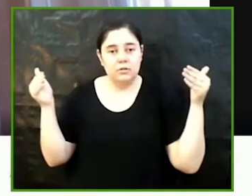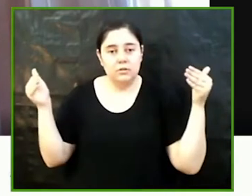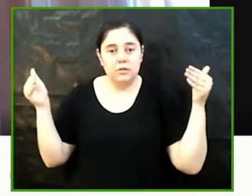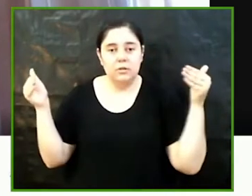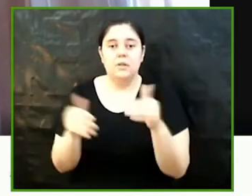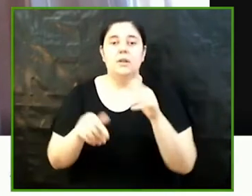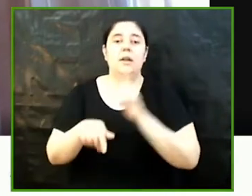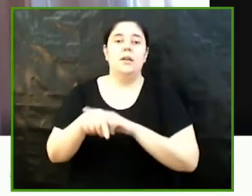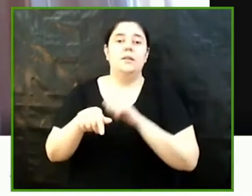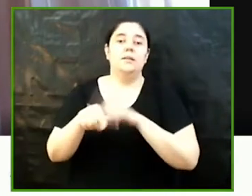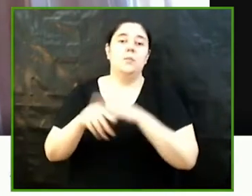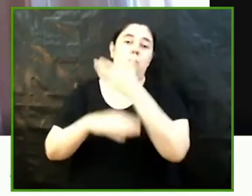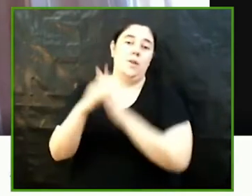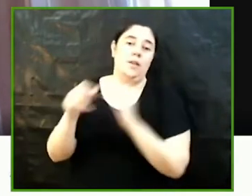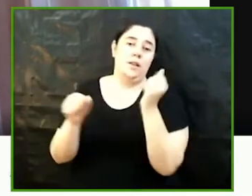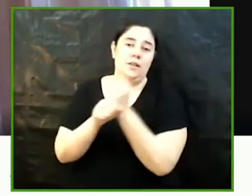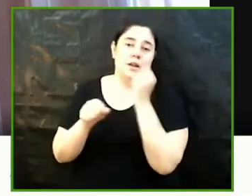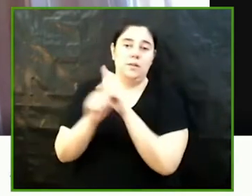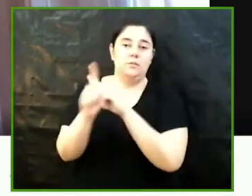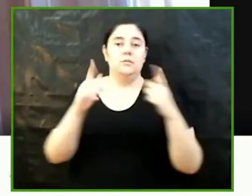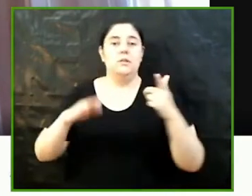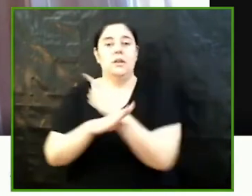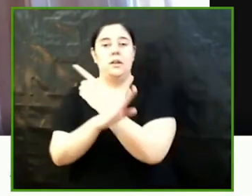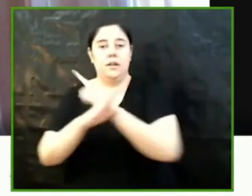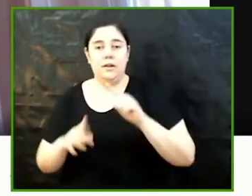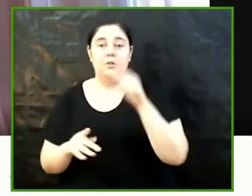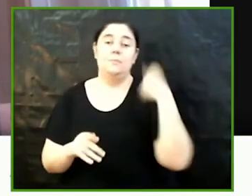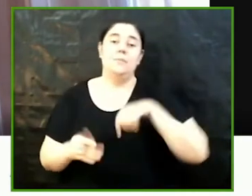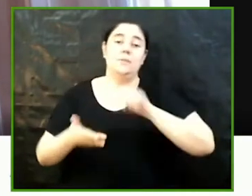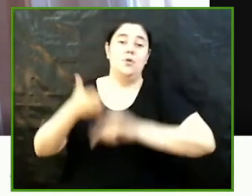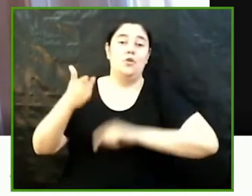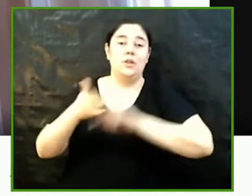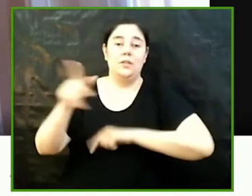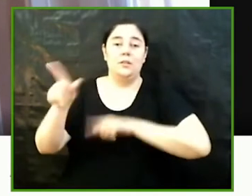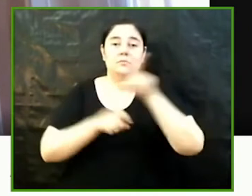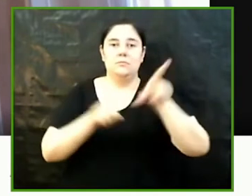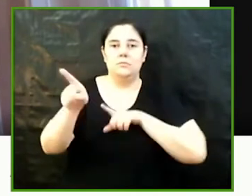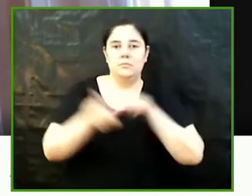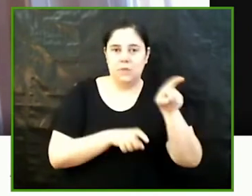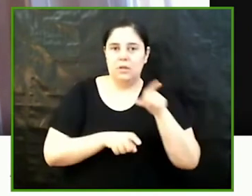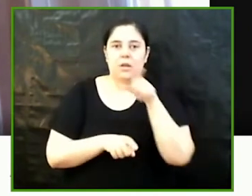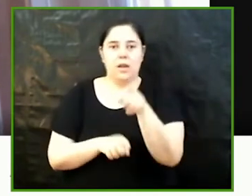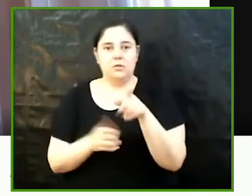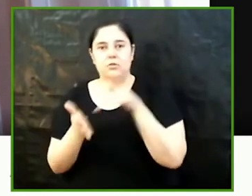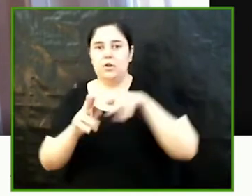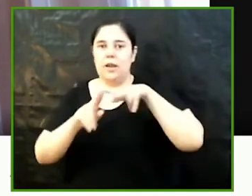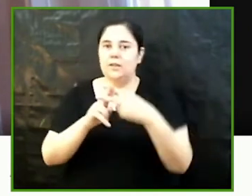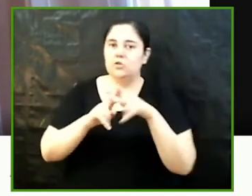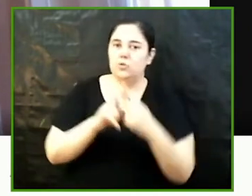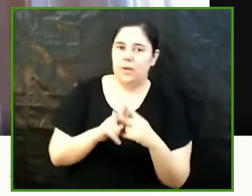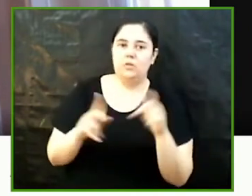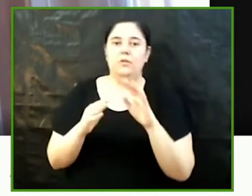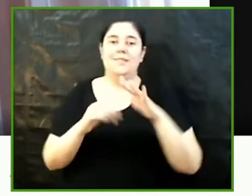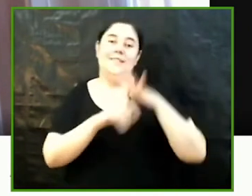enmarcándome en la perspectiva de género este modelo de contratación se ha convertido en los últimos años en un instrumento de discriminación indirecta por razón de